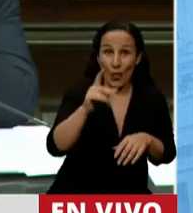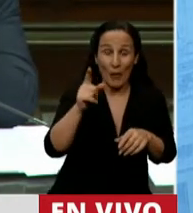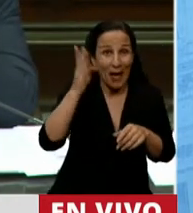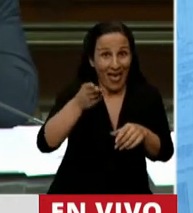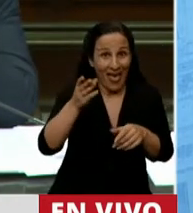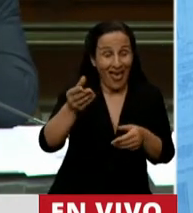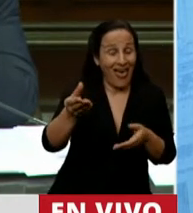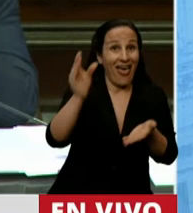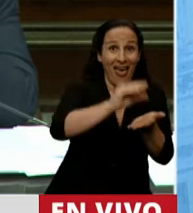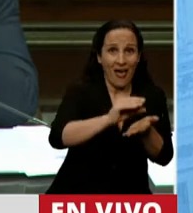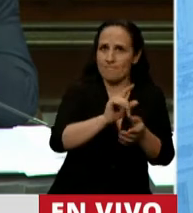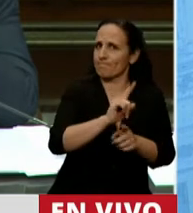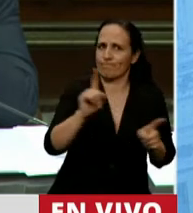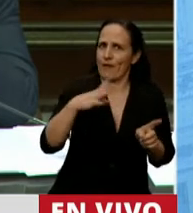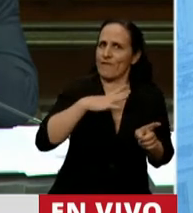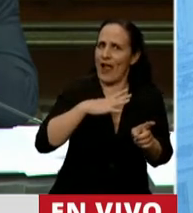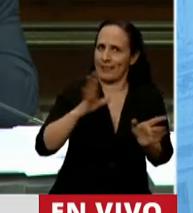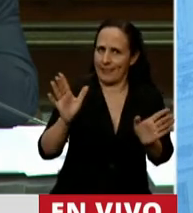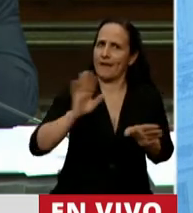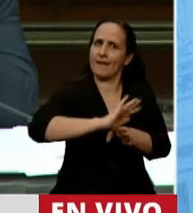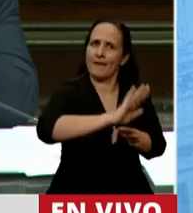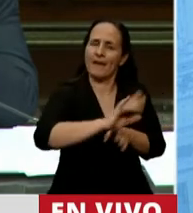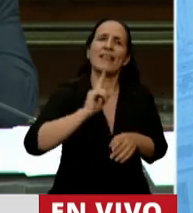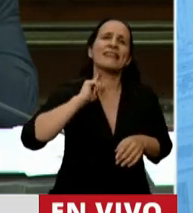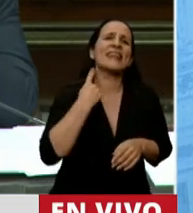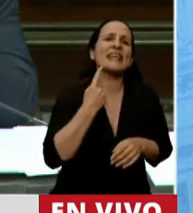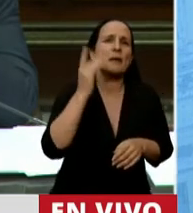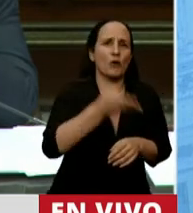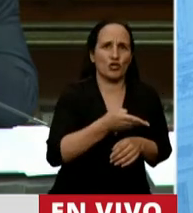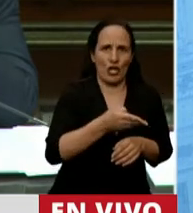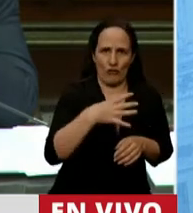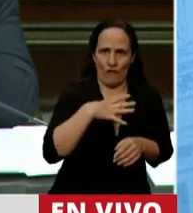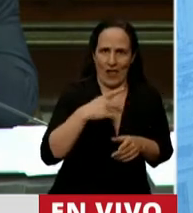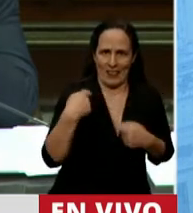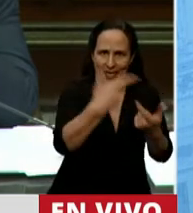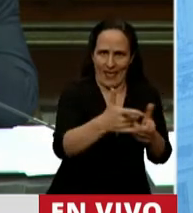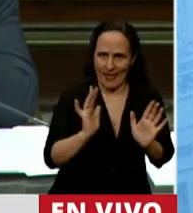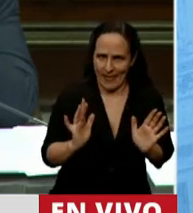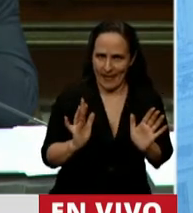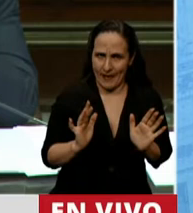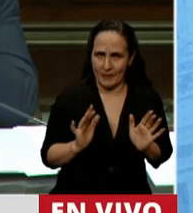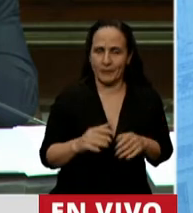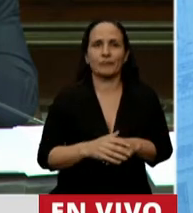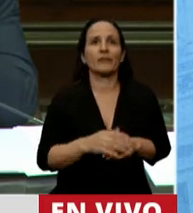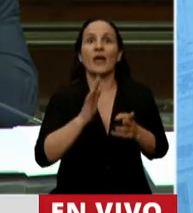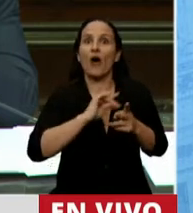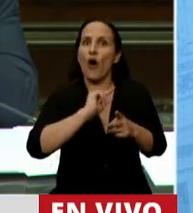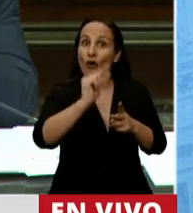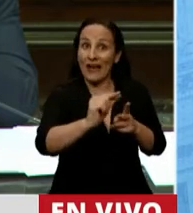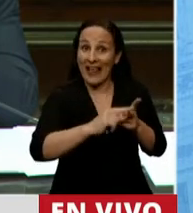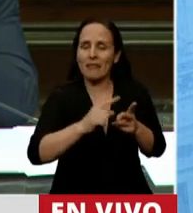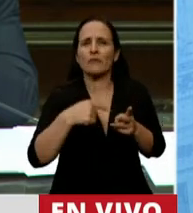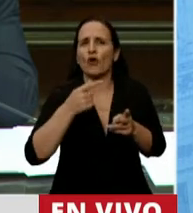corresponde, están adeudándonos el 13% de la coparticipación por los créditos fiduciarios, que